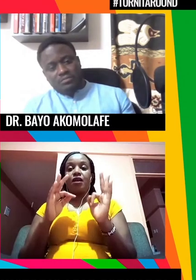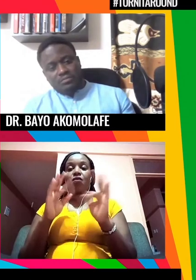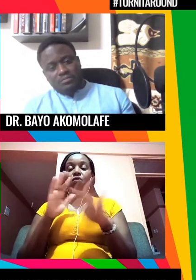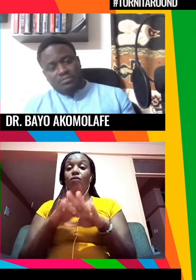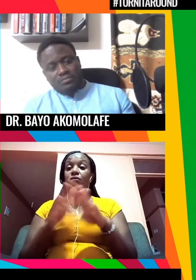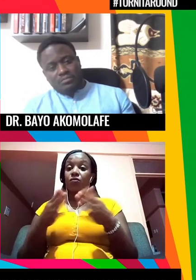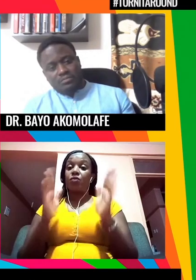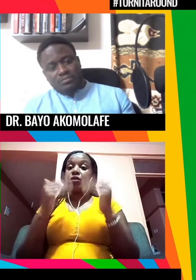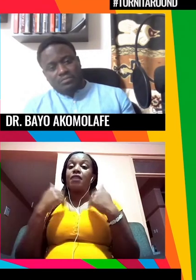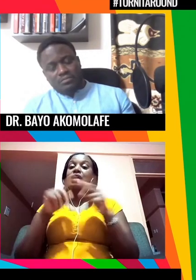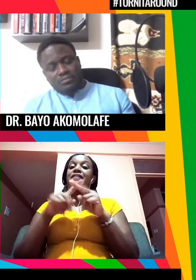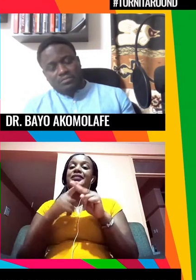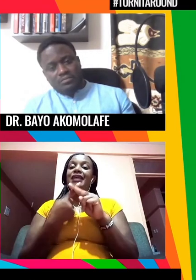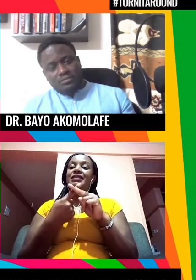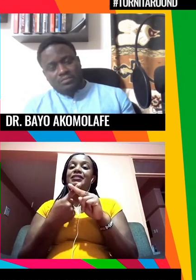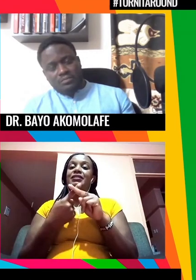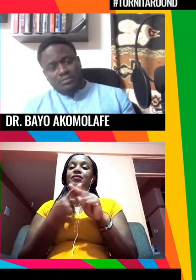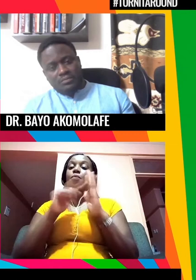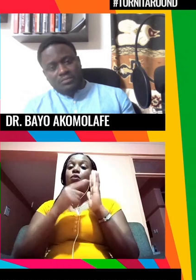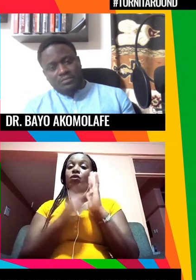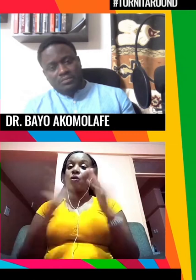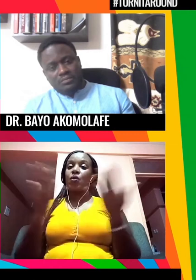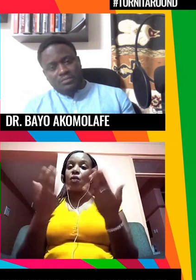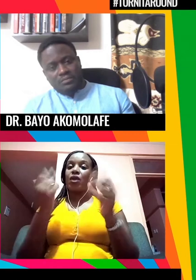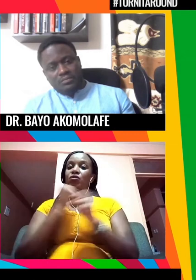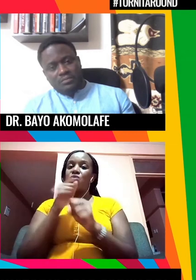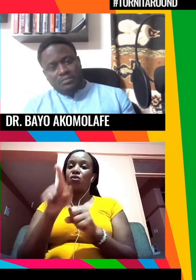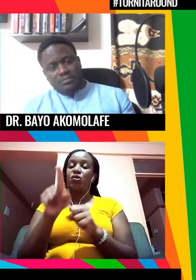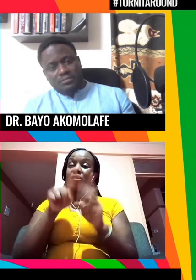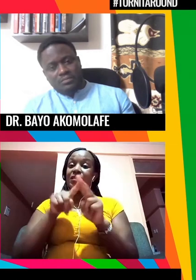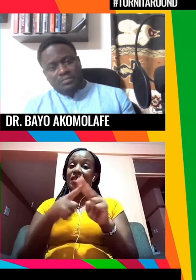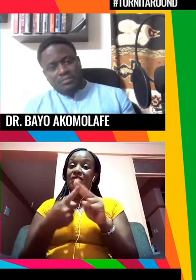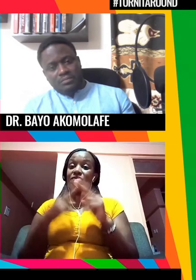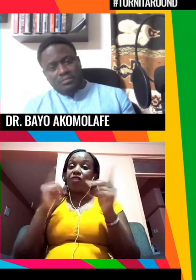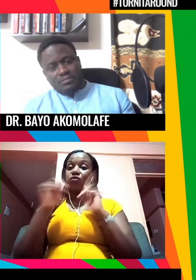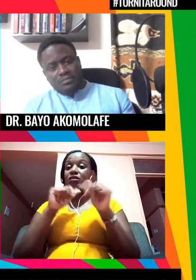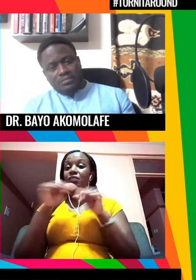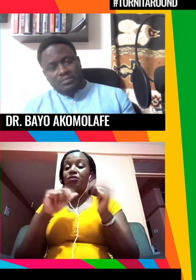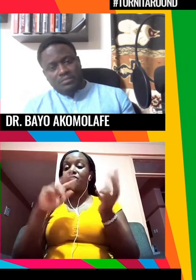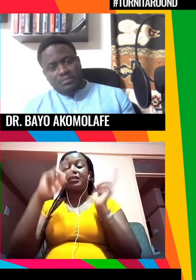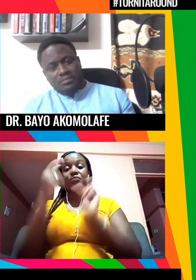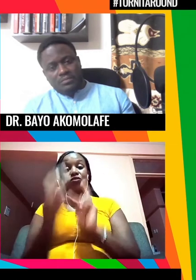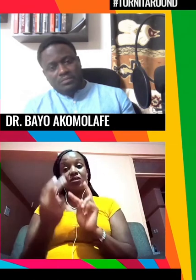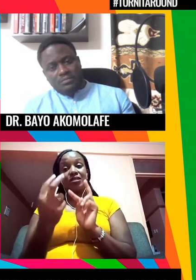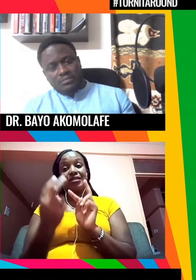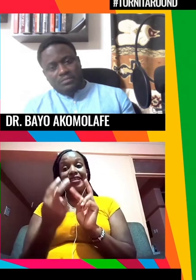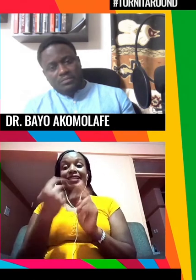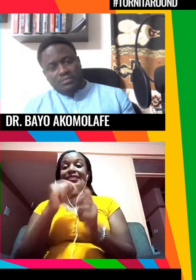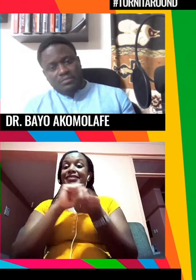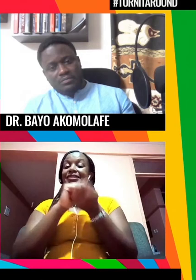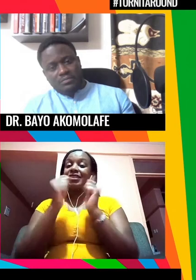ha de haber un punto de partida y dónde empezamos hemos hablado de las percepciones de sus cambios